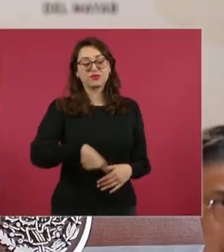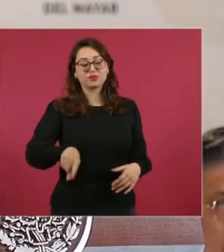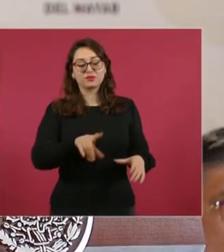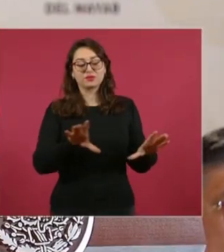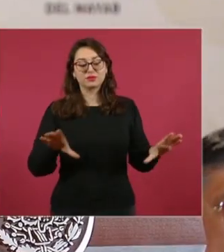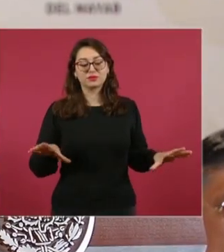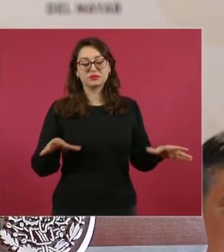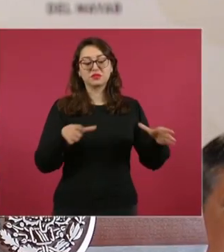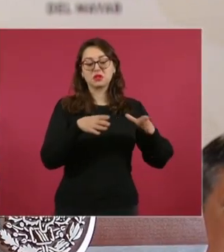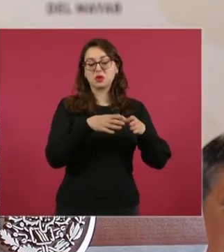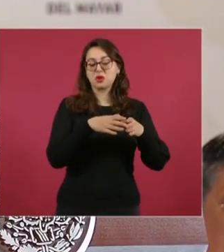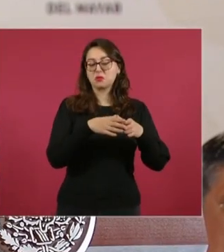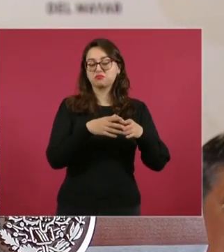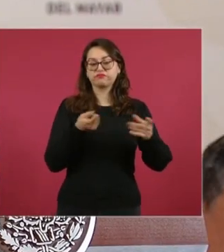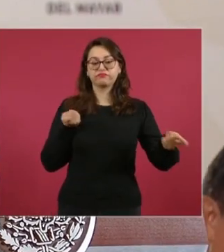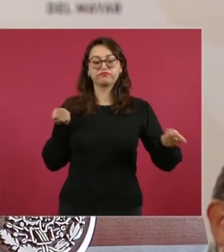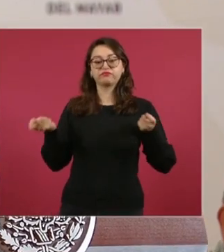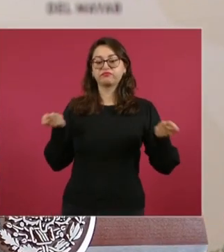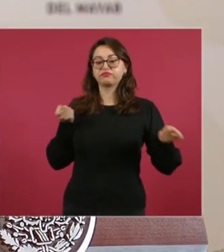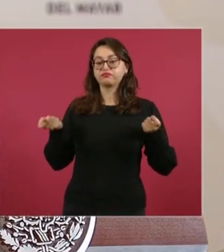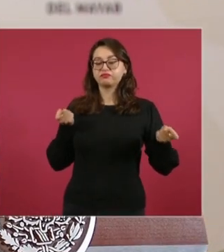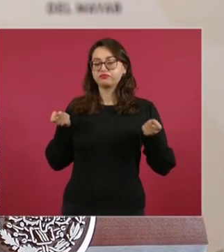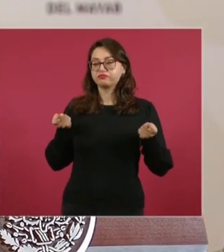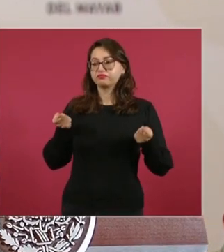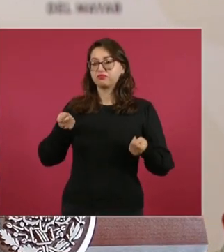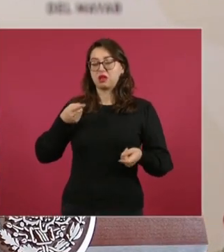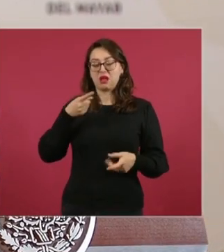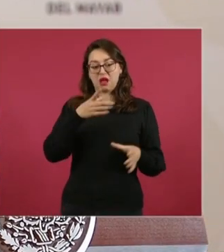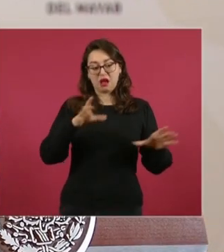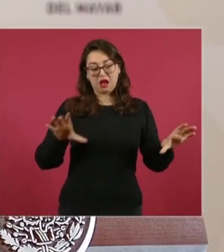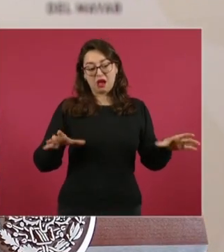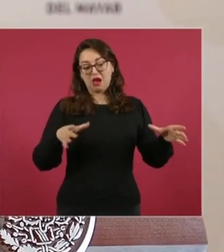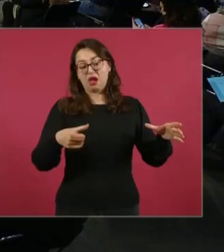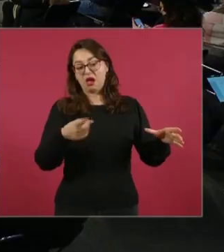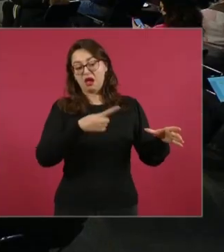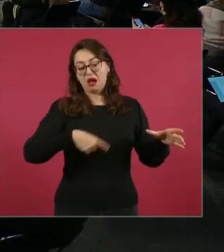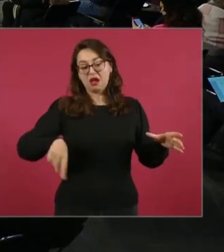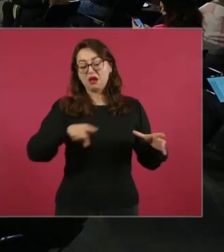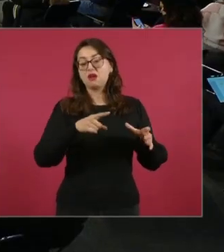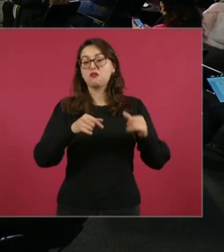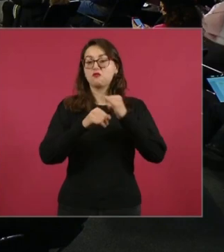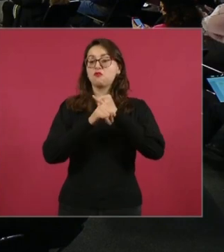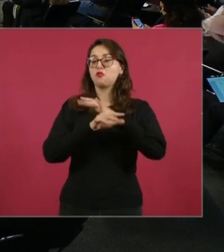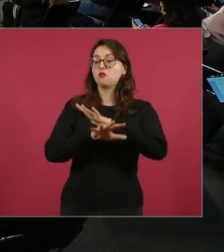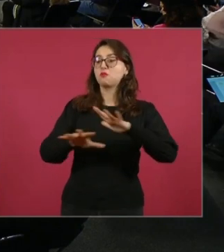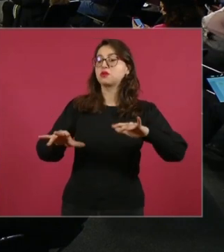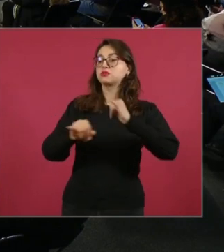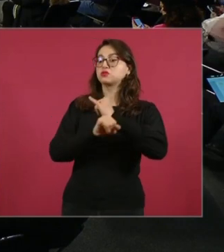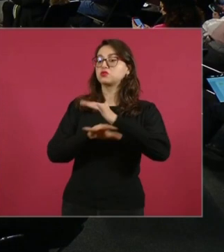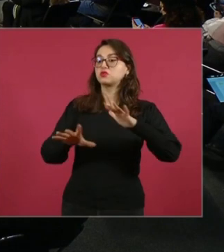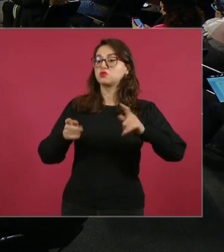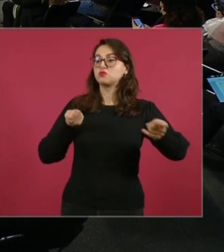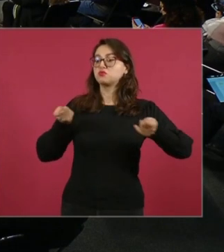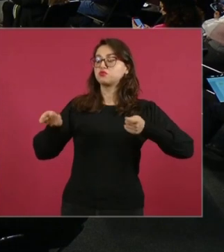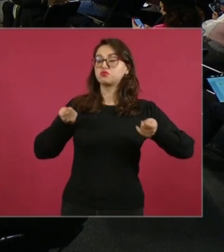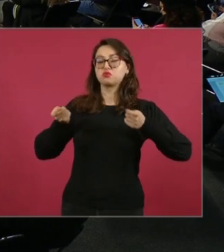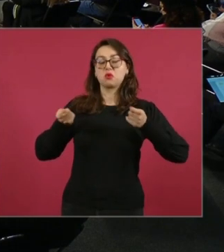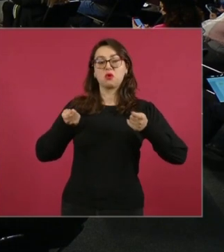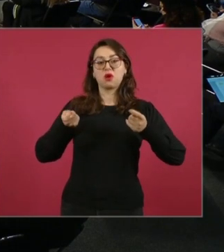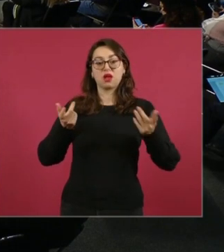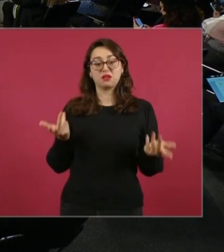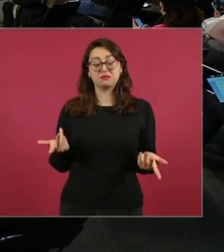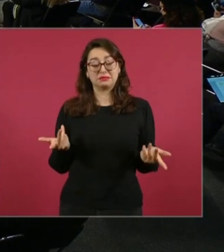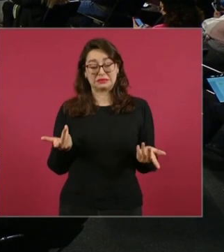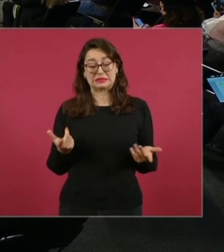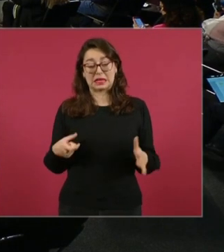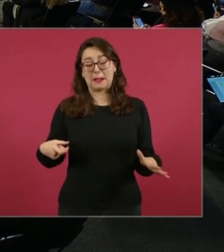cuestionaban, eran los jueces, pontificaban. Por eso cobraban tanto y siguen cobrando tanto,